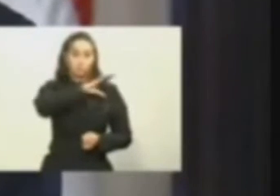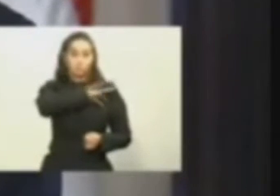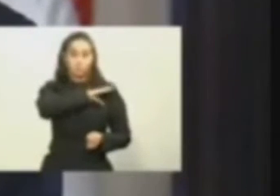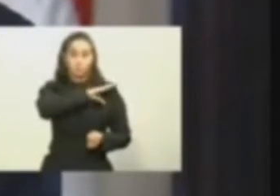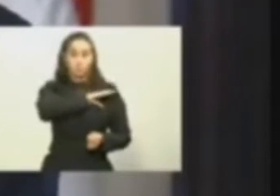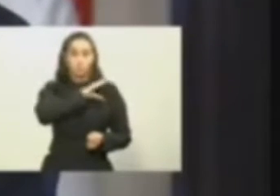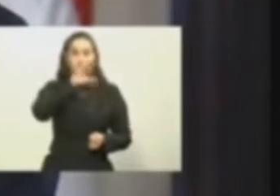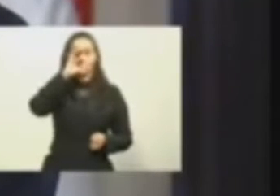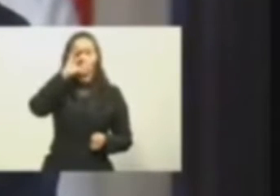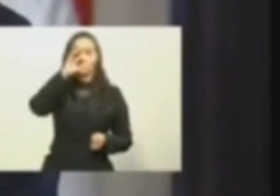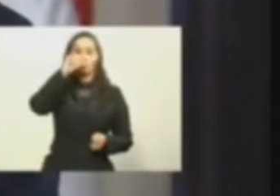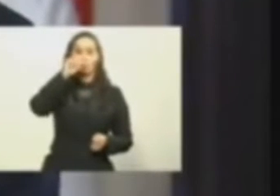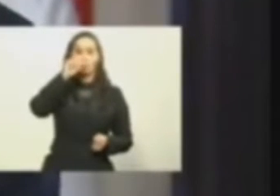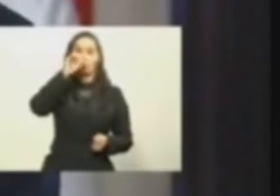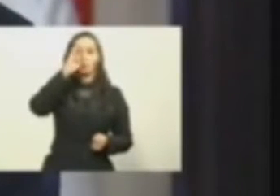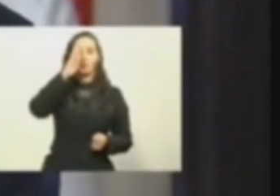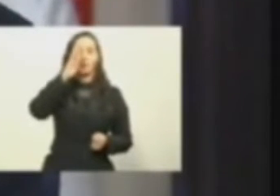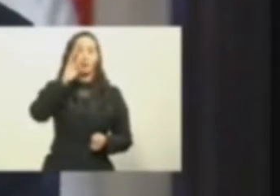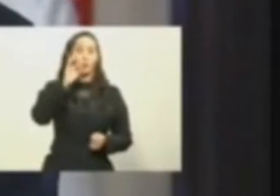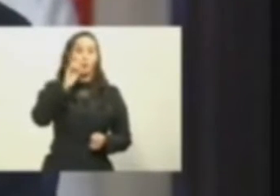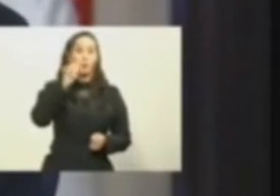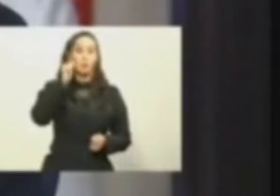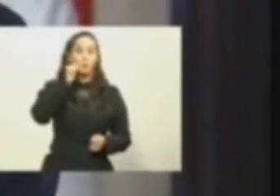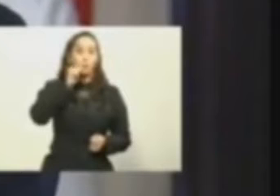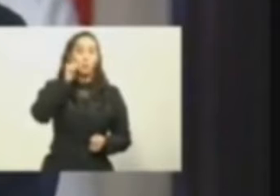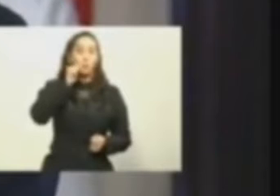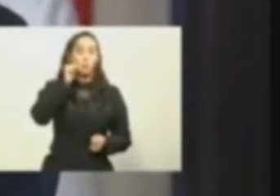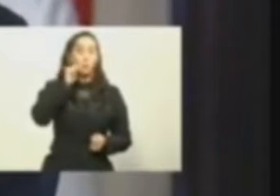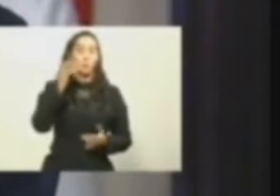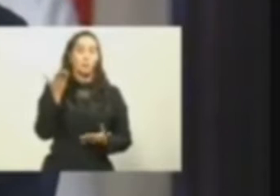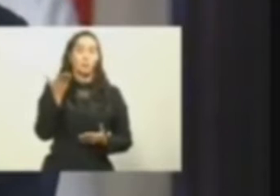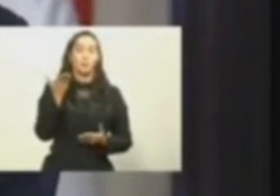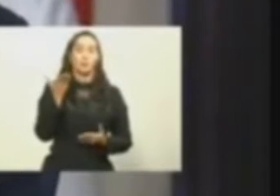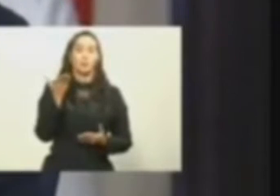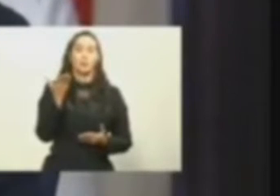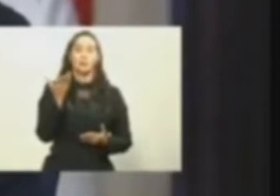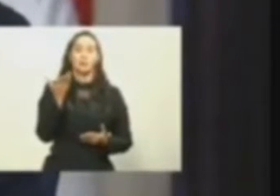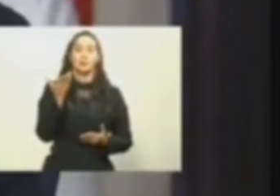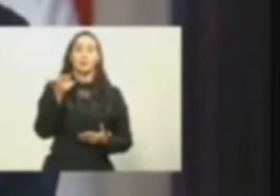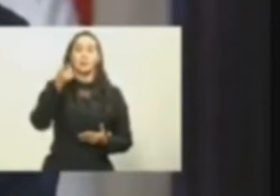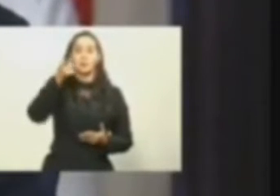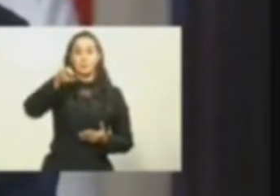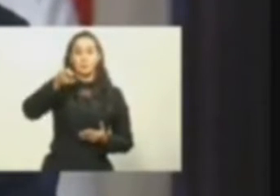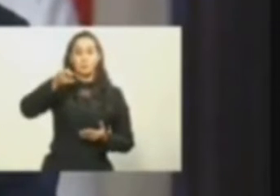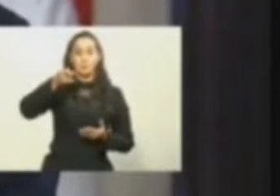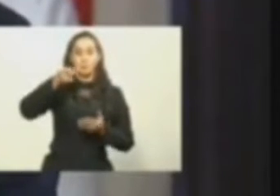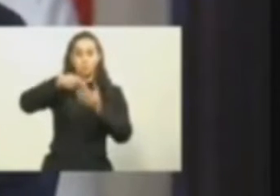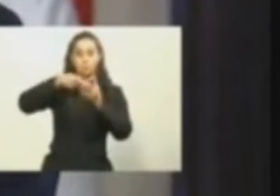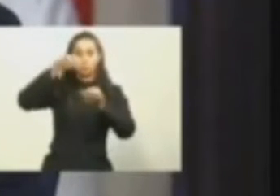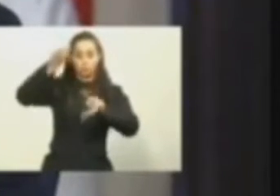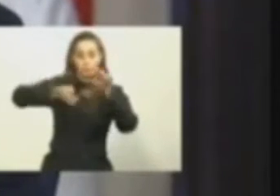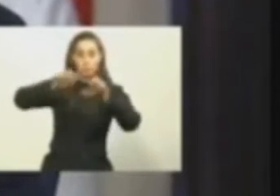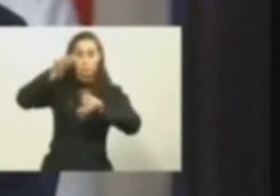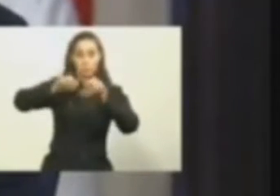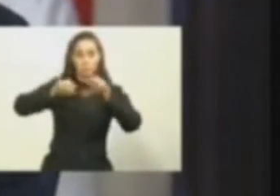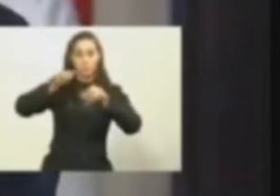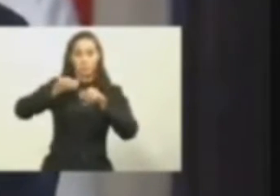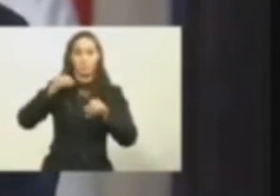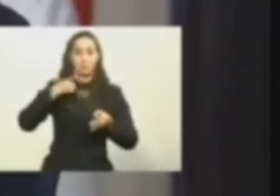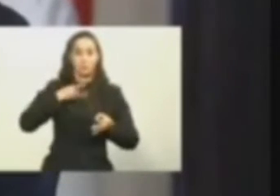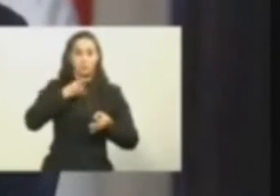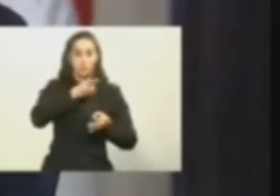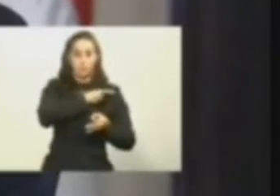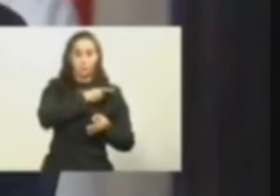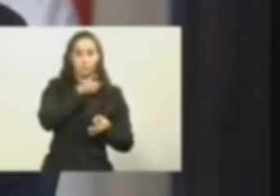cuenta de red social Twitter, el PRM publicó un comunicado donde explicó que recibieron informaciones sobre el señalamiento